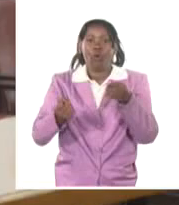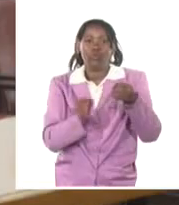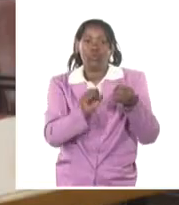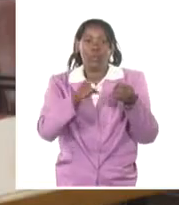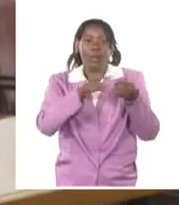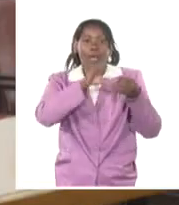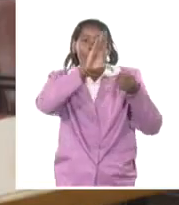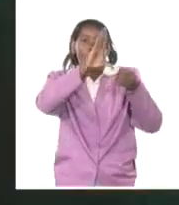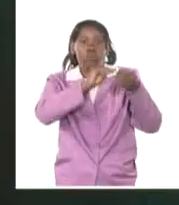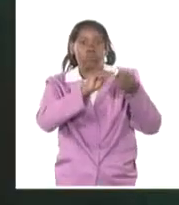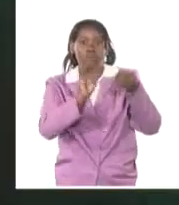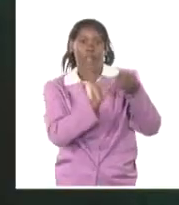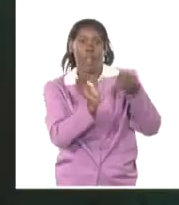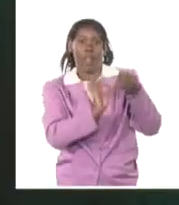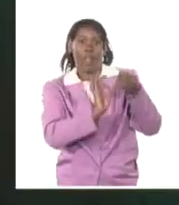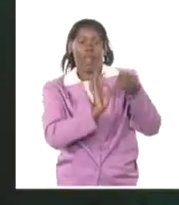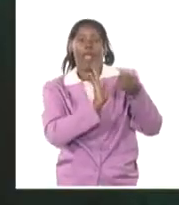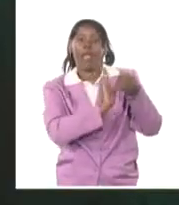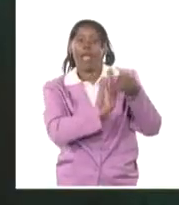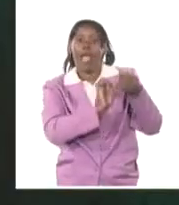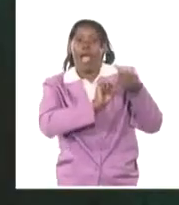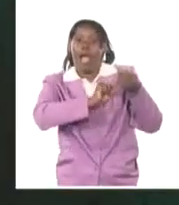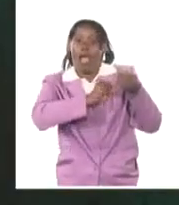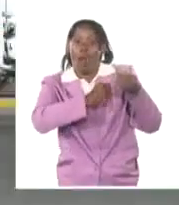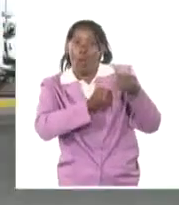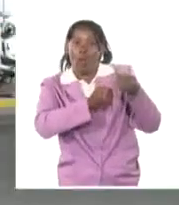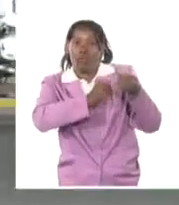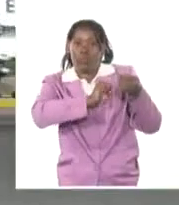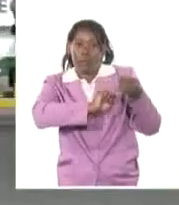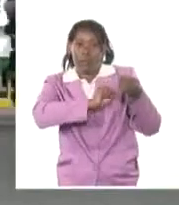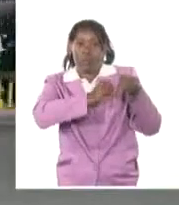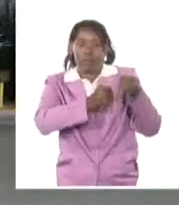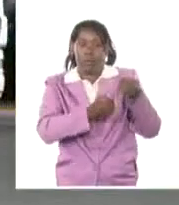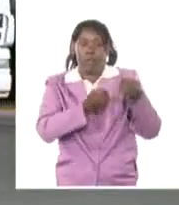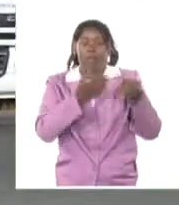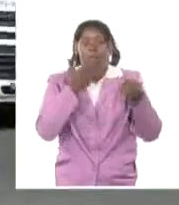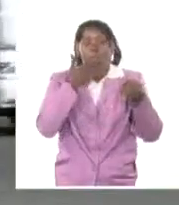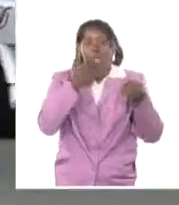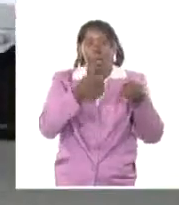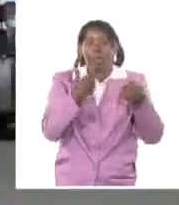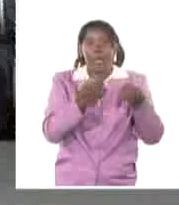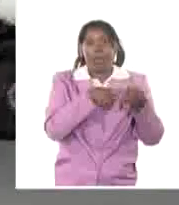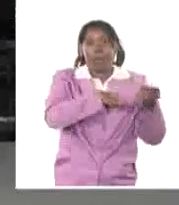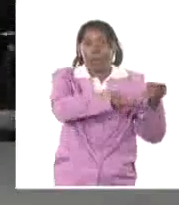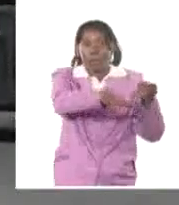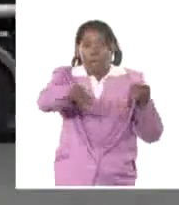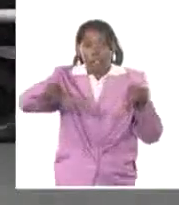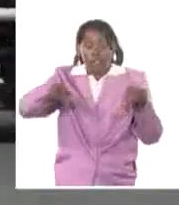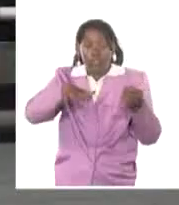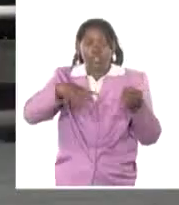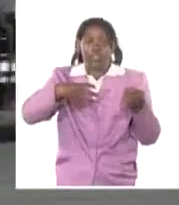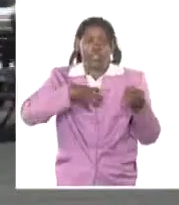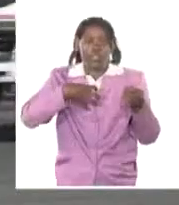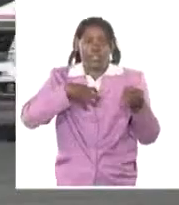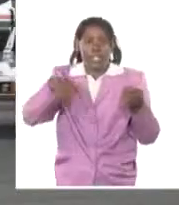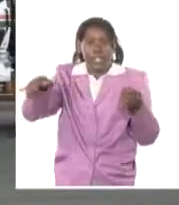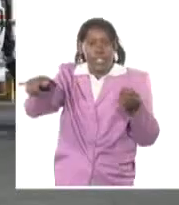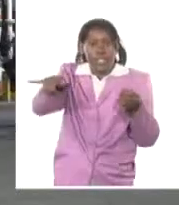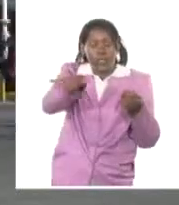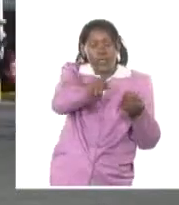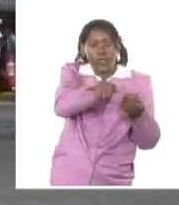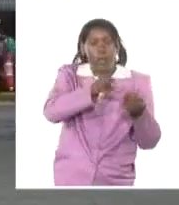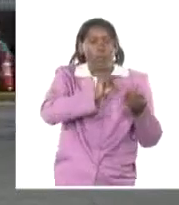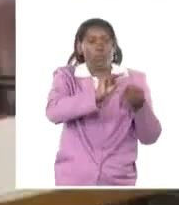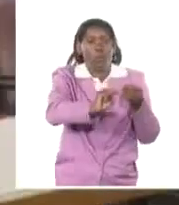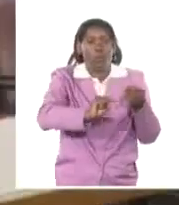no va a llegar al punto de cero. Eso no va a existir gracias a esta medida que se tomó. Eso también